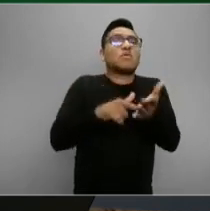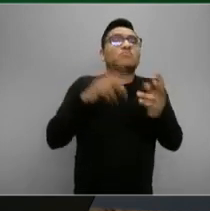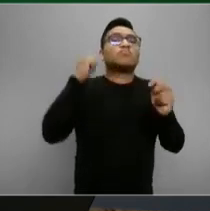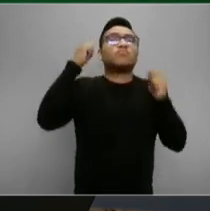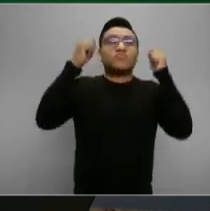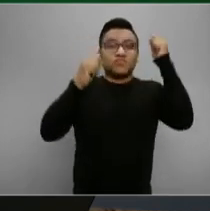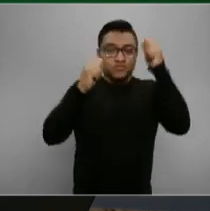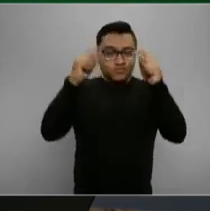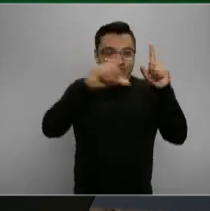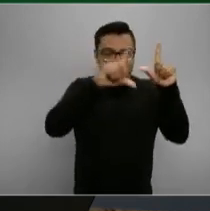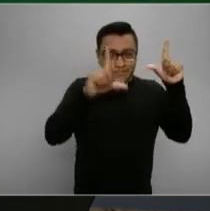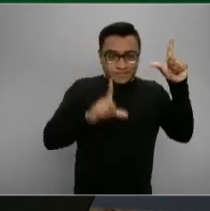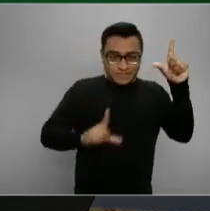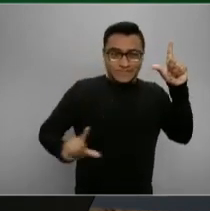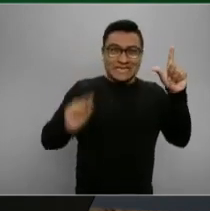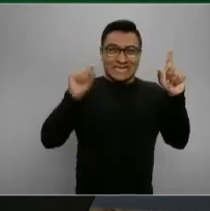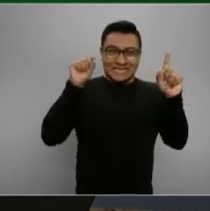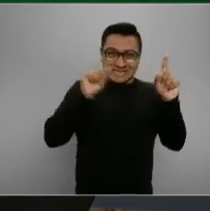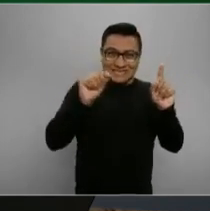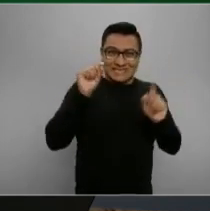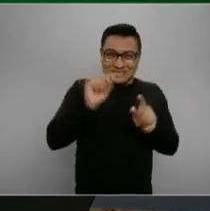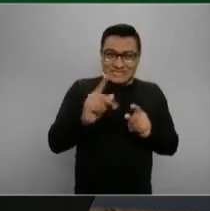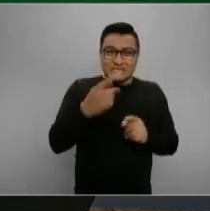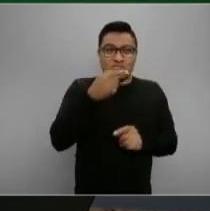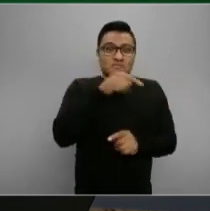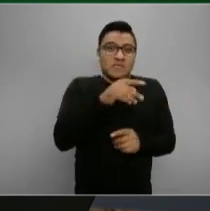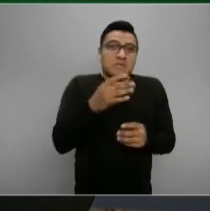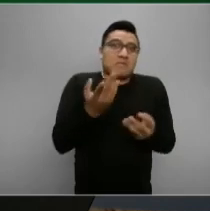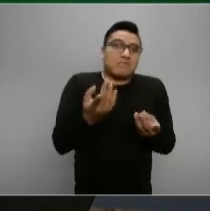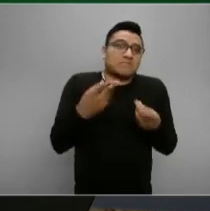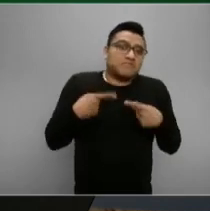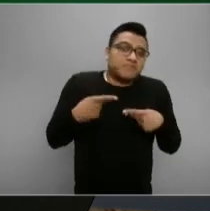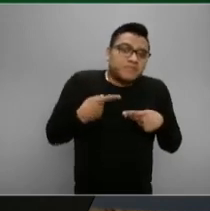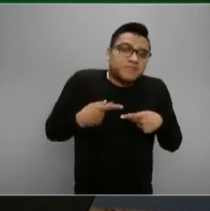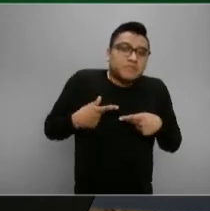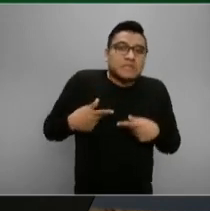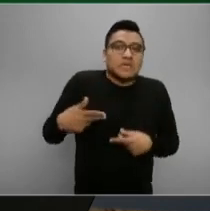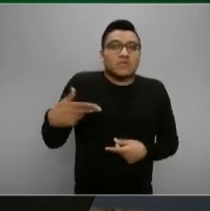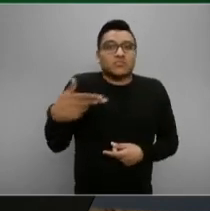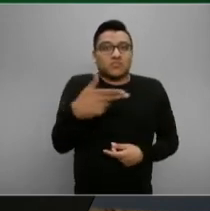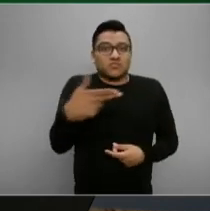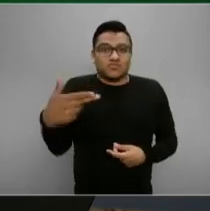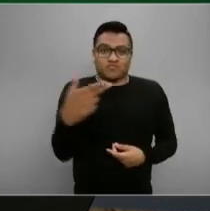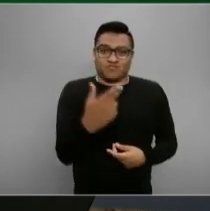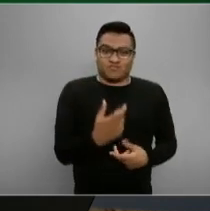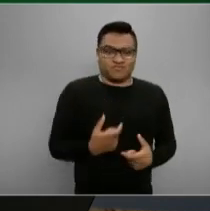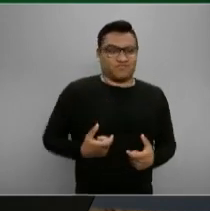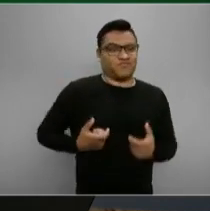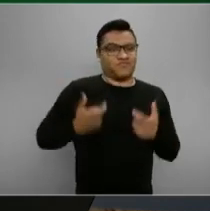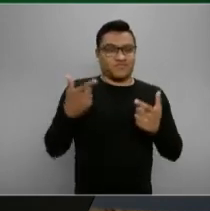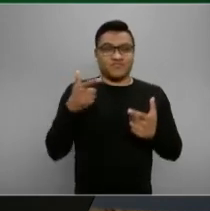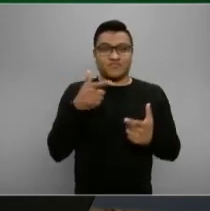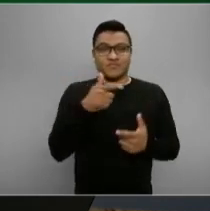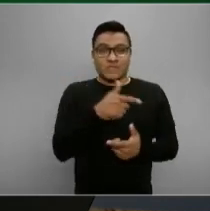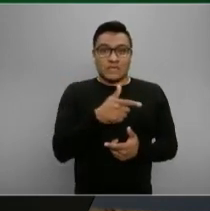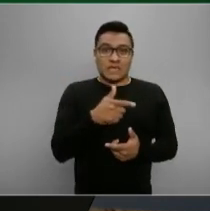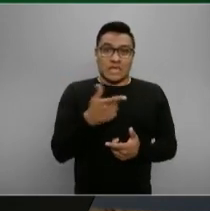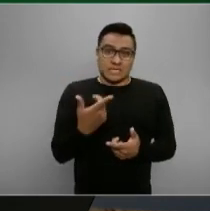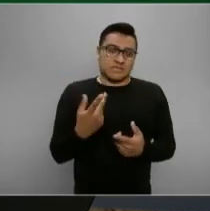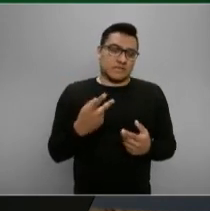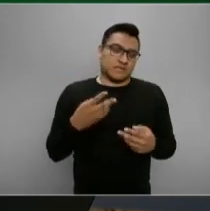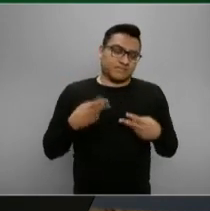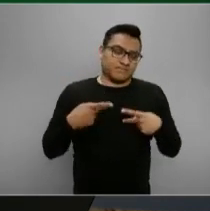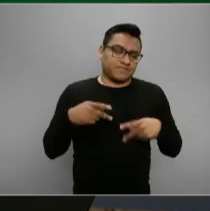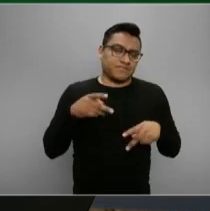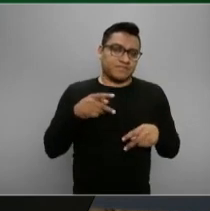ahí donde vive la gente que trabaja, pues en los hoteles de lujo, pero que en los lugares donde